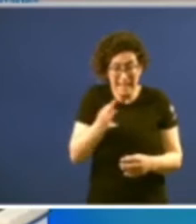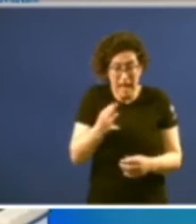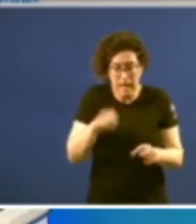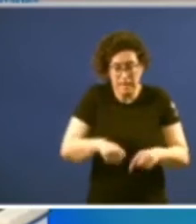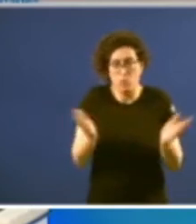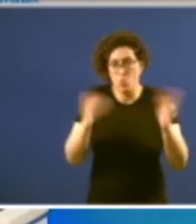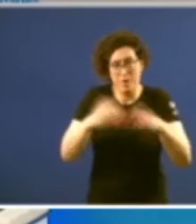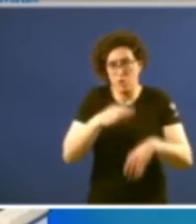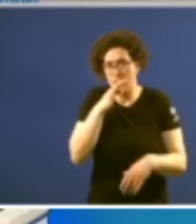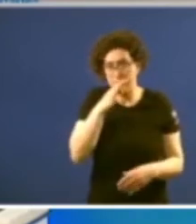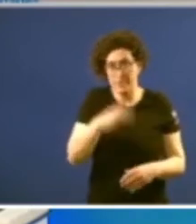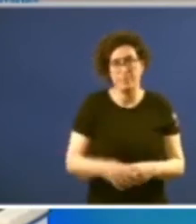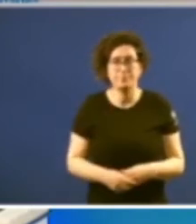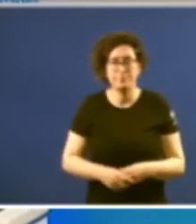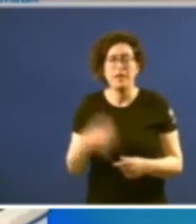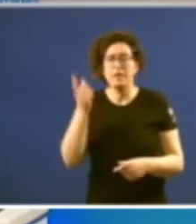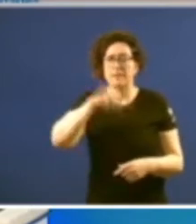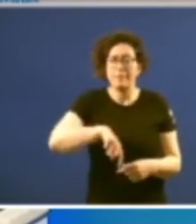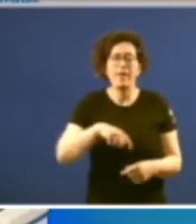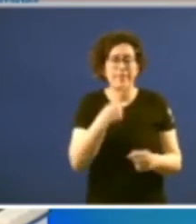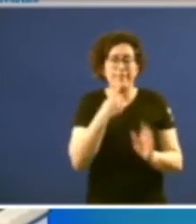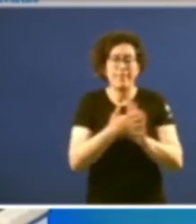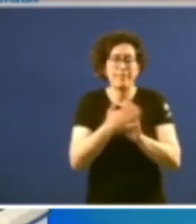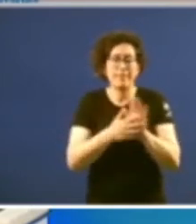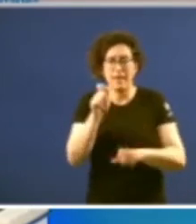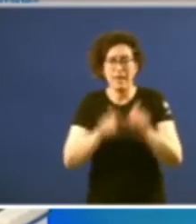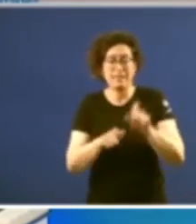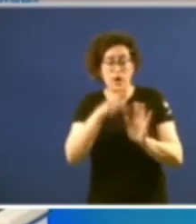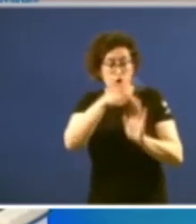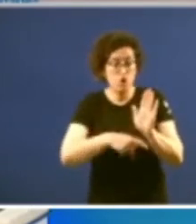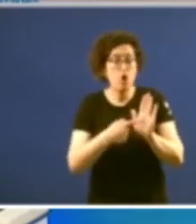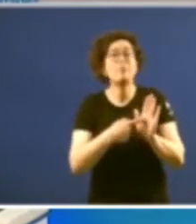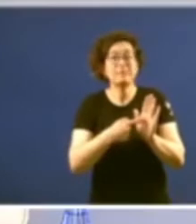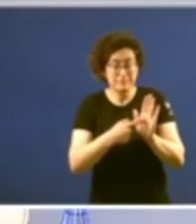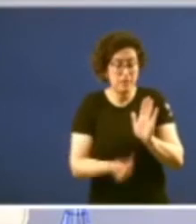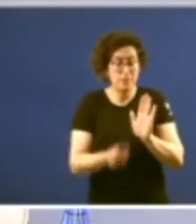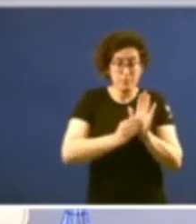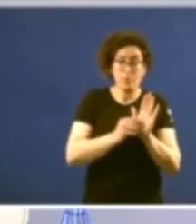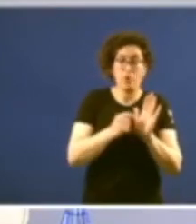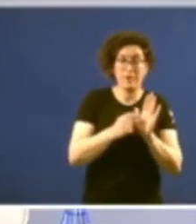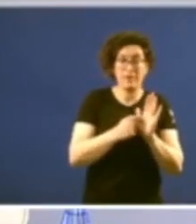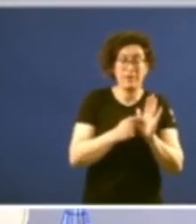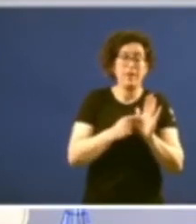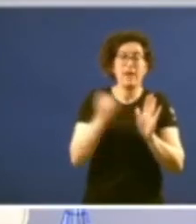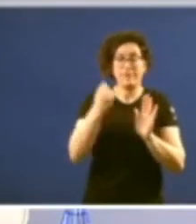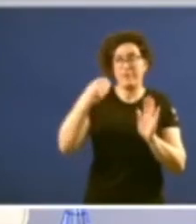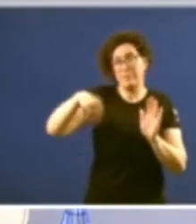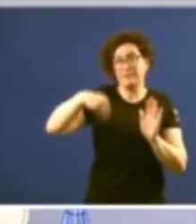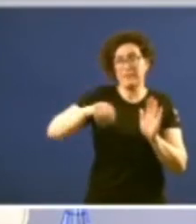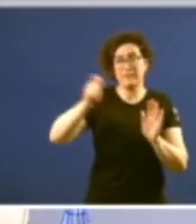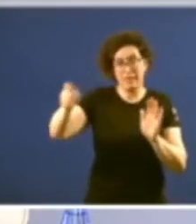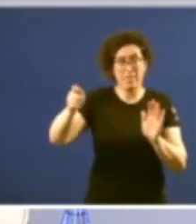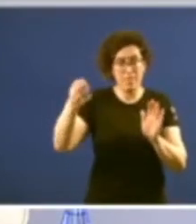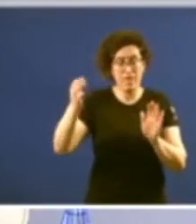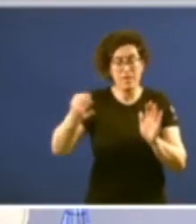autónoma tamén se afirmaba que a norma que incluíse esta prerrogativa ao xefe do